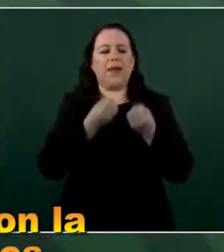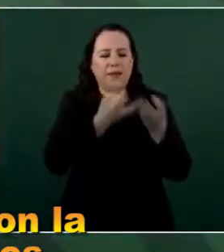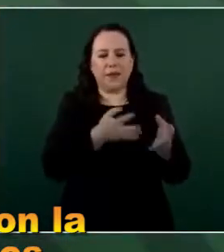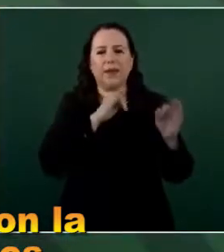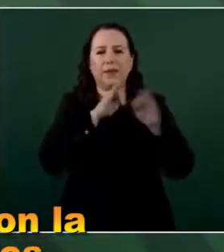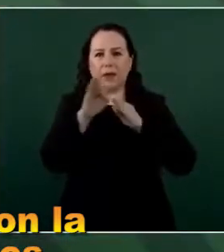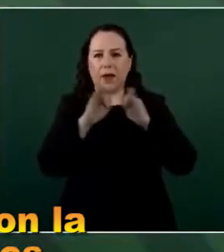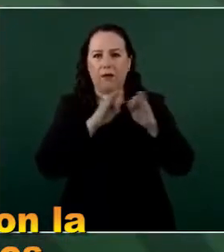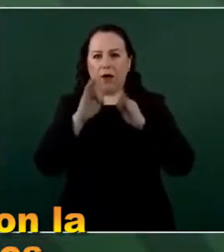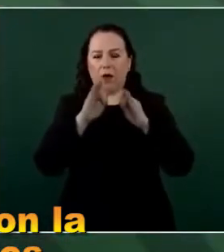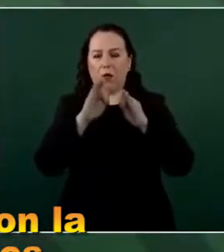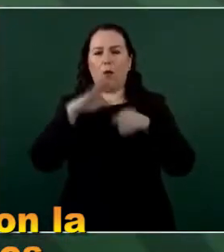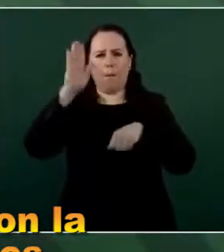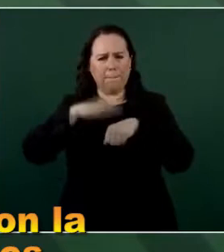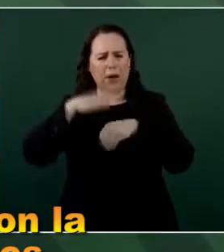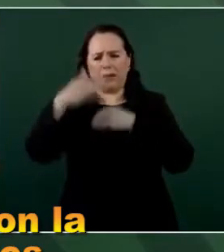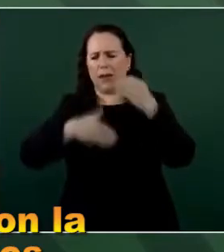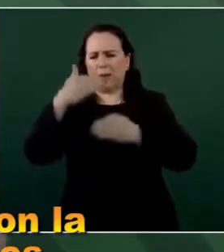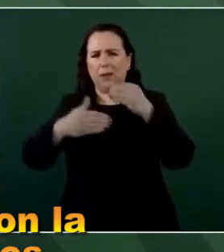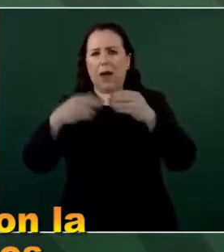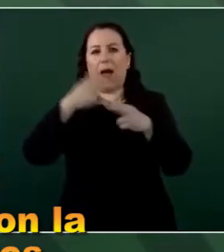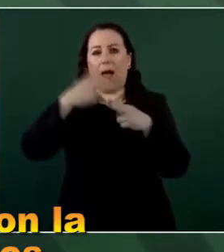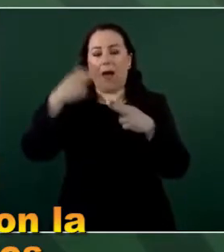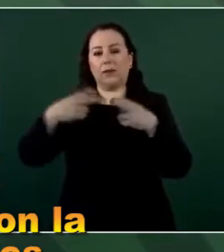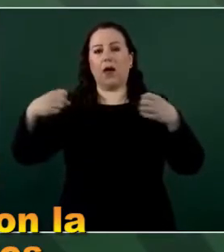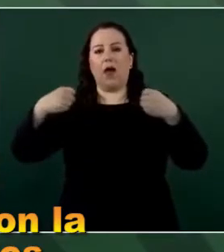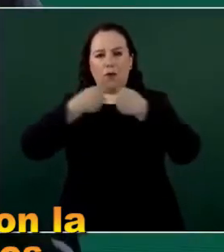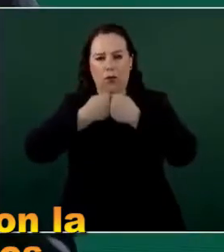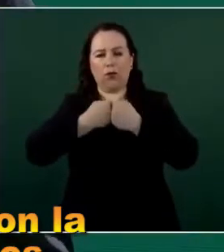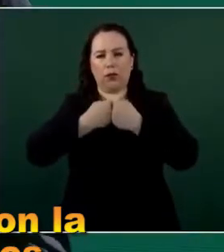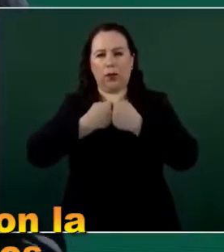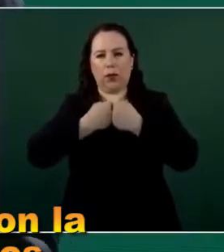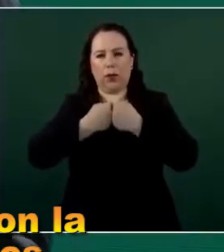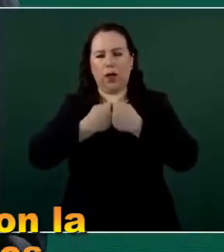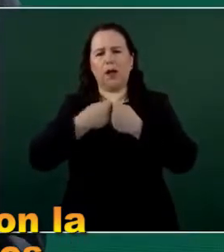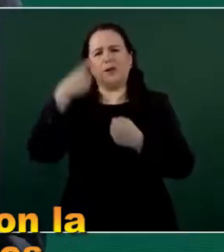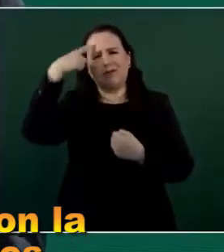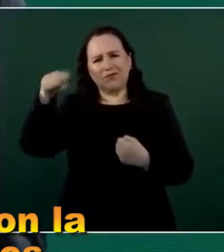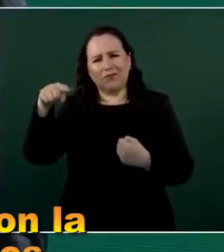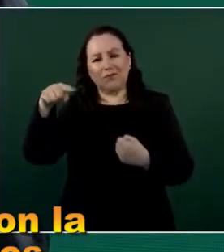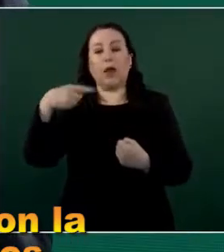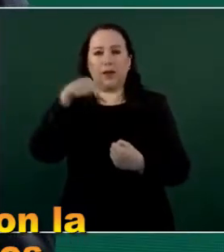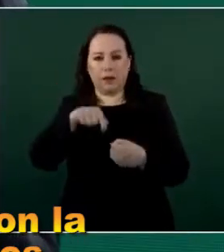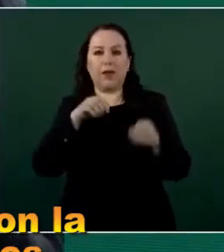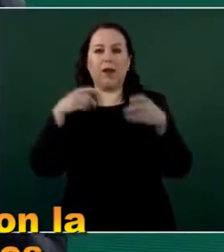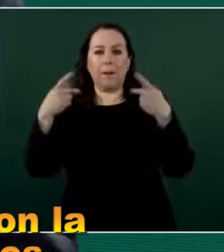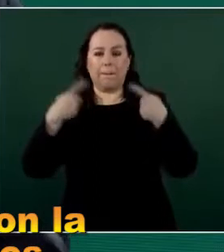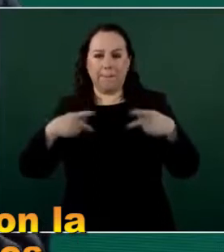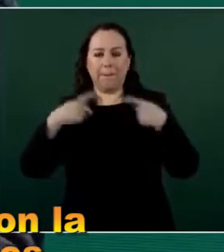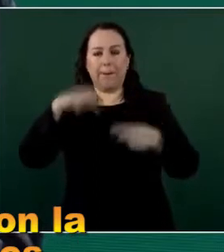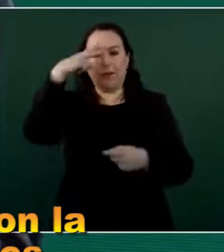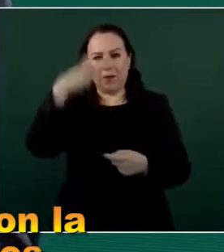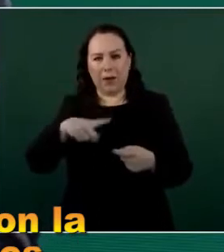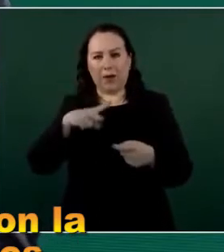en la frontera norte. Ellos aportaron 1.350.000 vacunas para empezar a vacunar en la frontera,